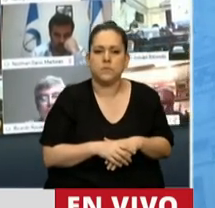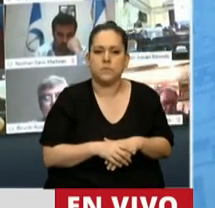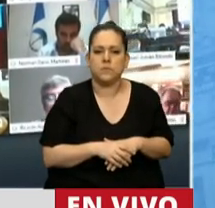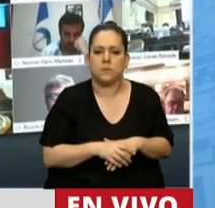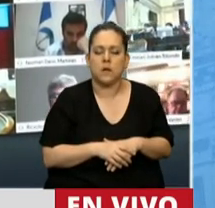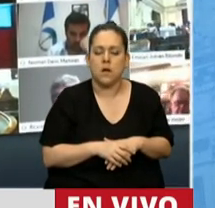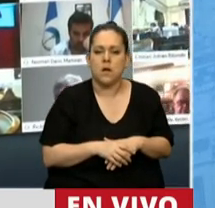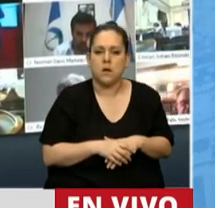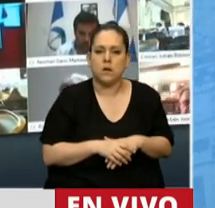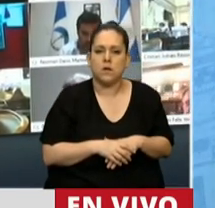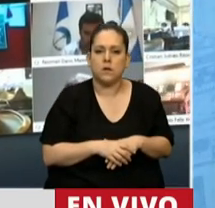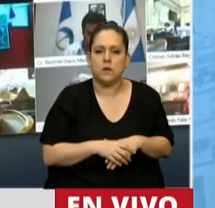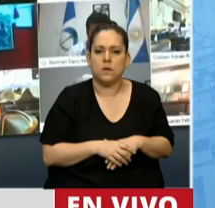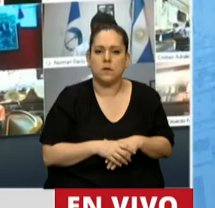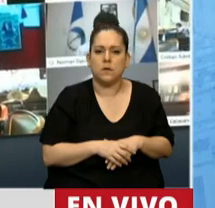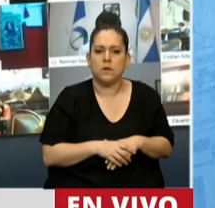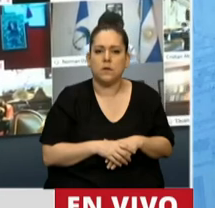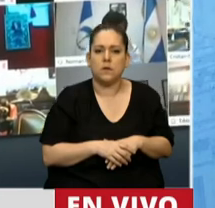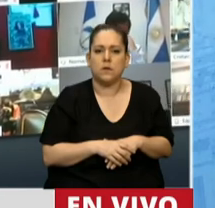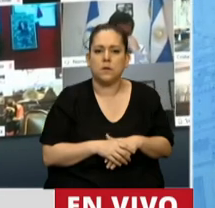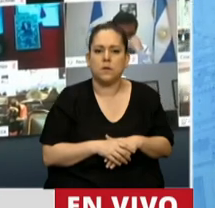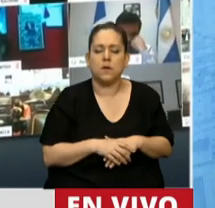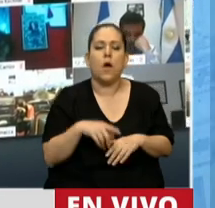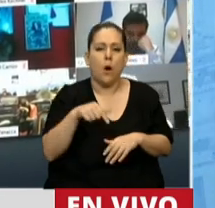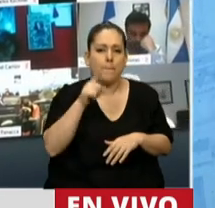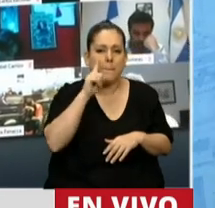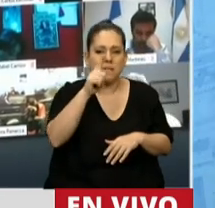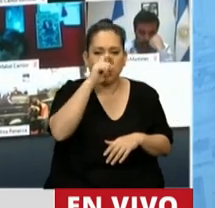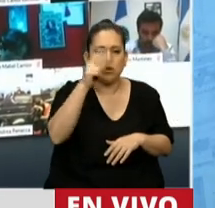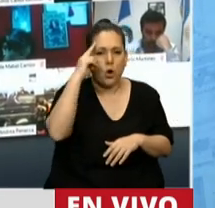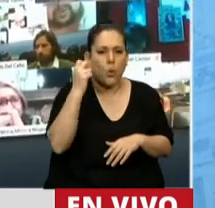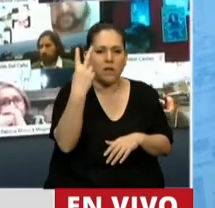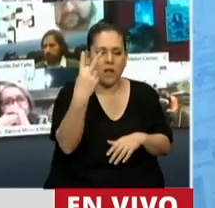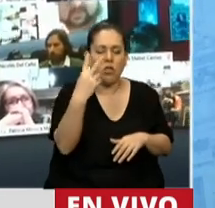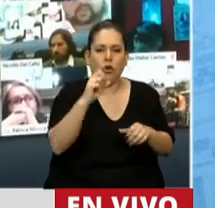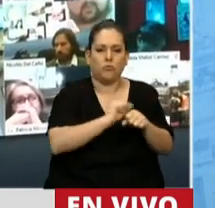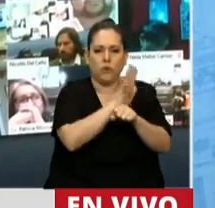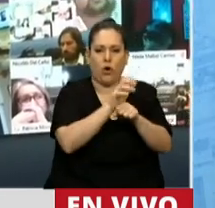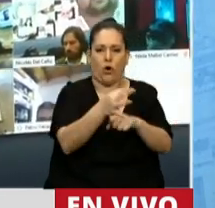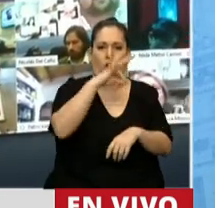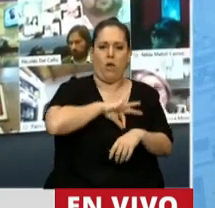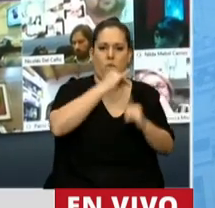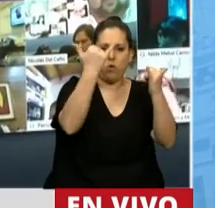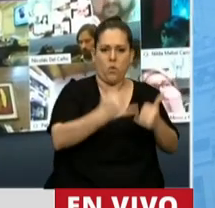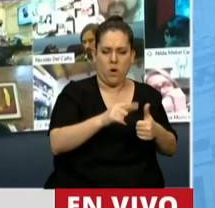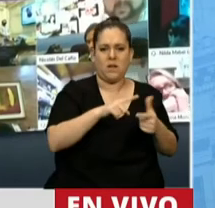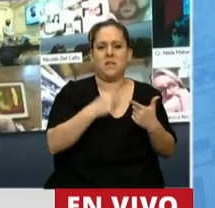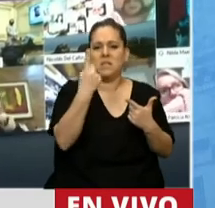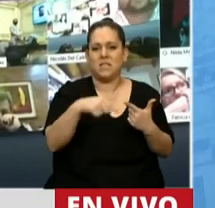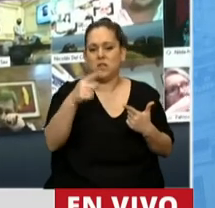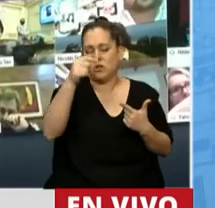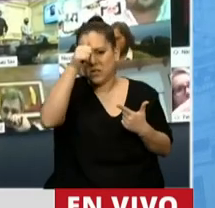Hoy hubieron 1.792 nuevos contagios por COVID-19, 4 contagios por minuto, 168 muertos,